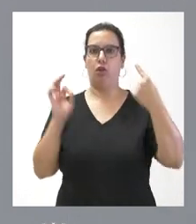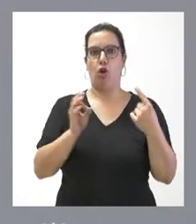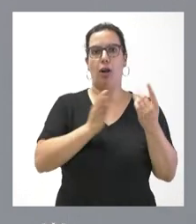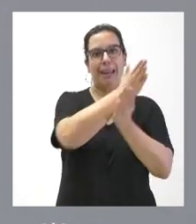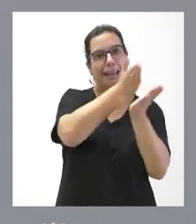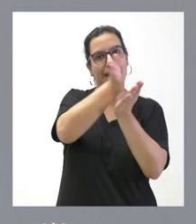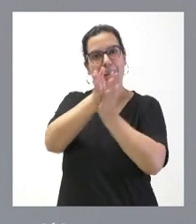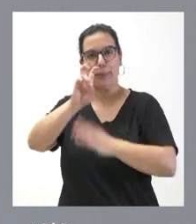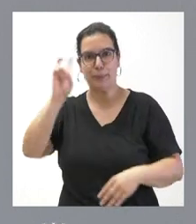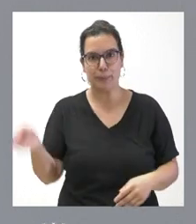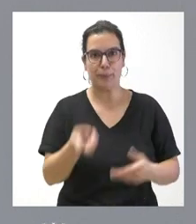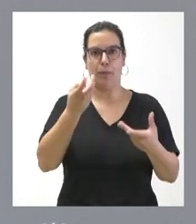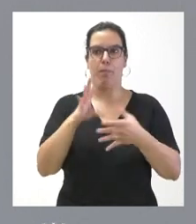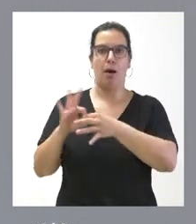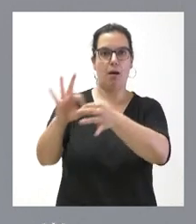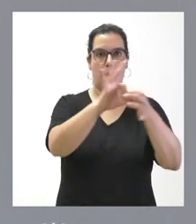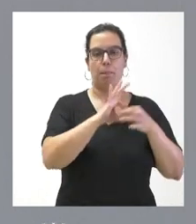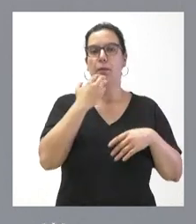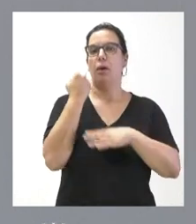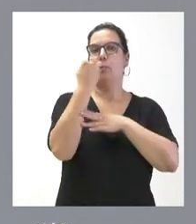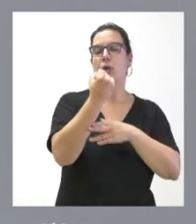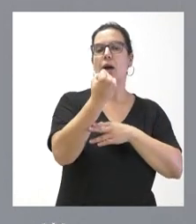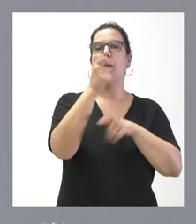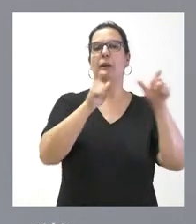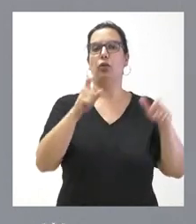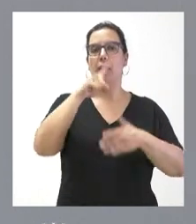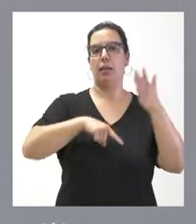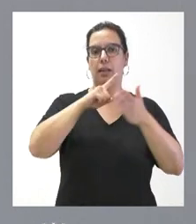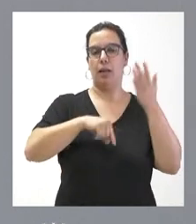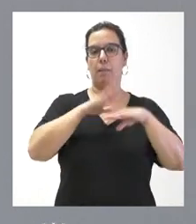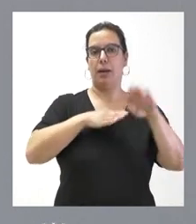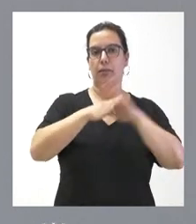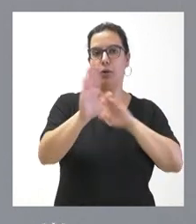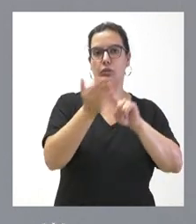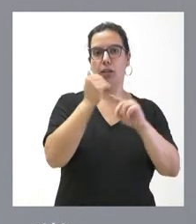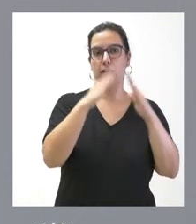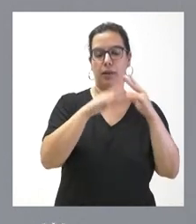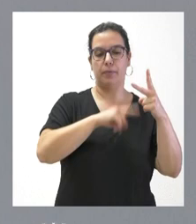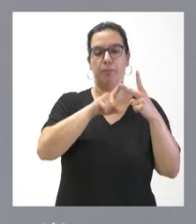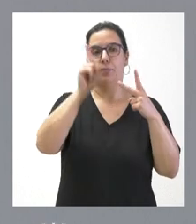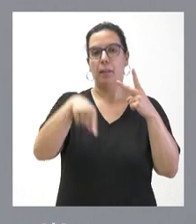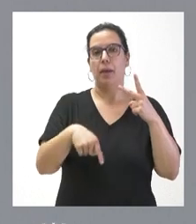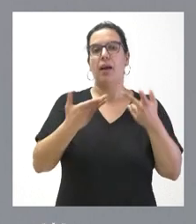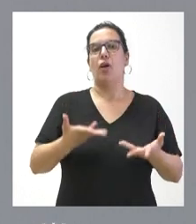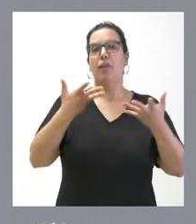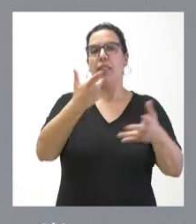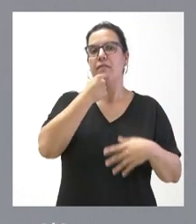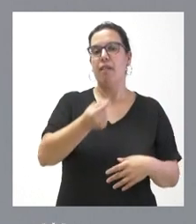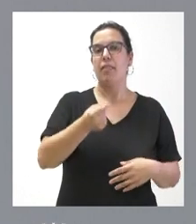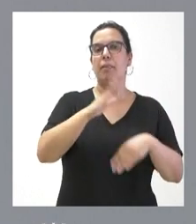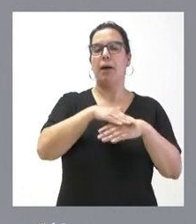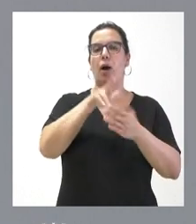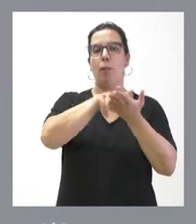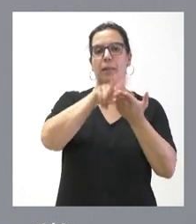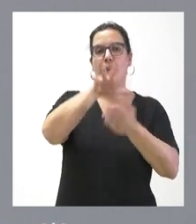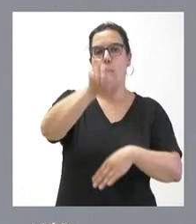Tiene el eje de apoyar al alquiler de las personas con dificultades para acceder a la vivienda. Tiene el eje de facilitar el acceso mediante hipoteca